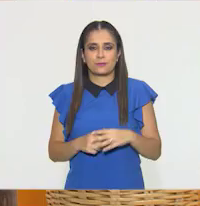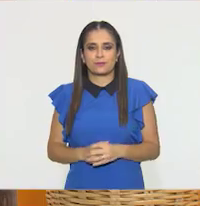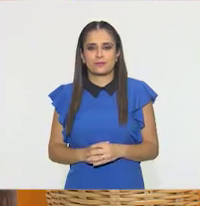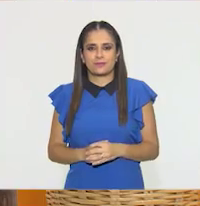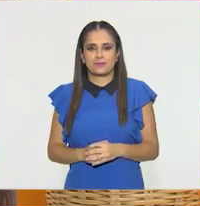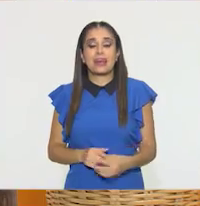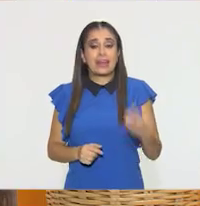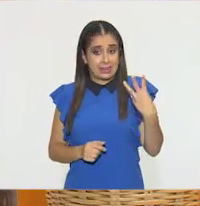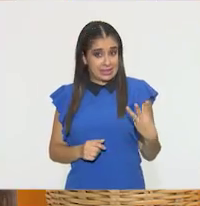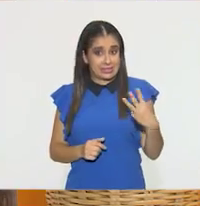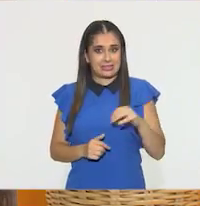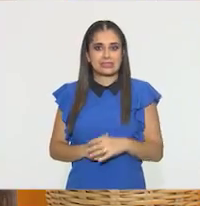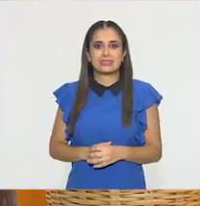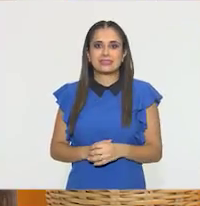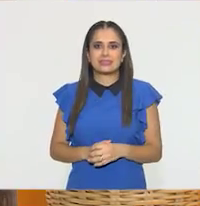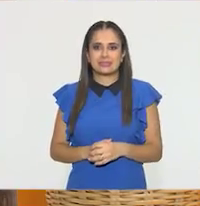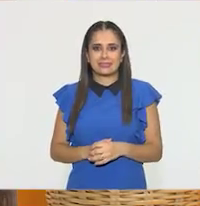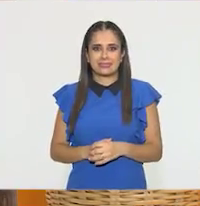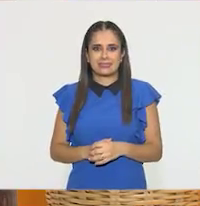Tres veces.